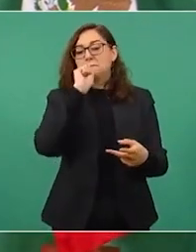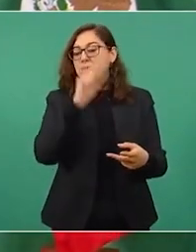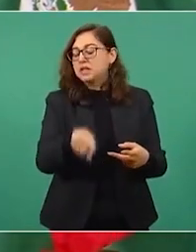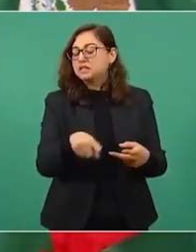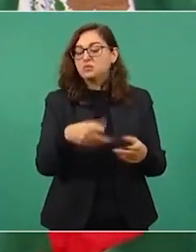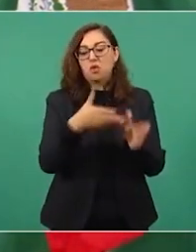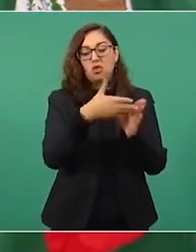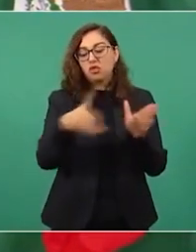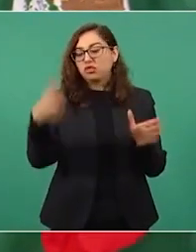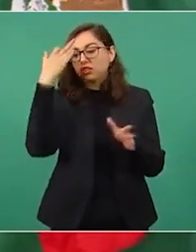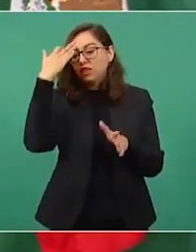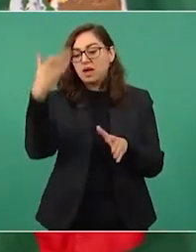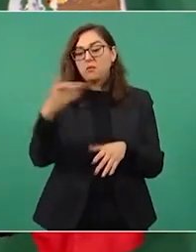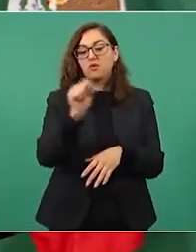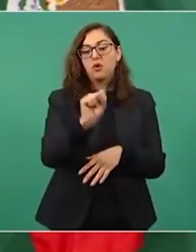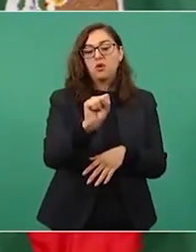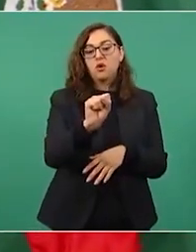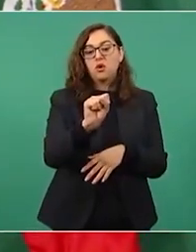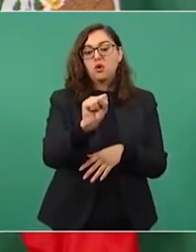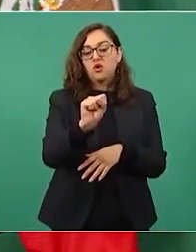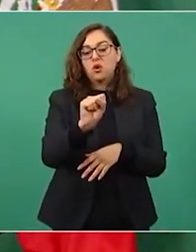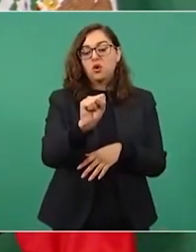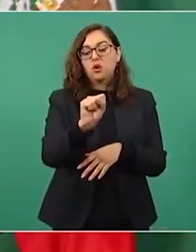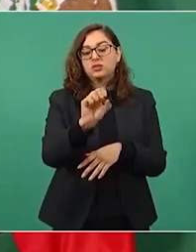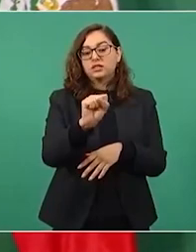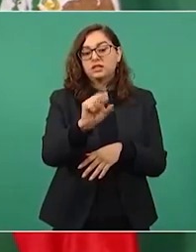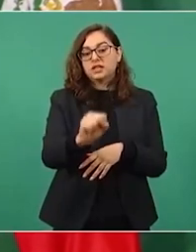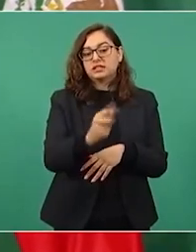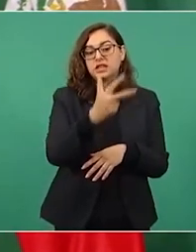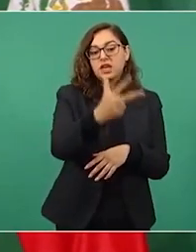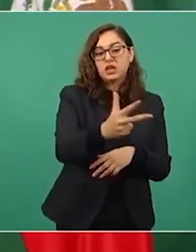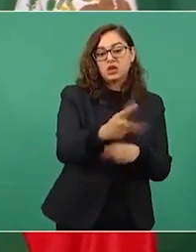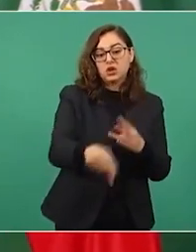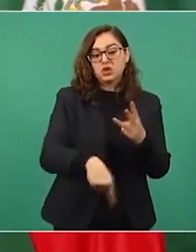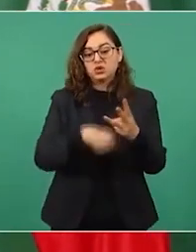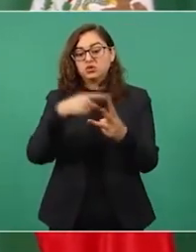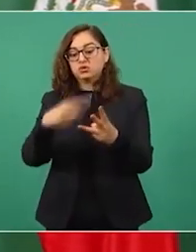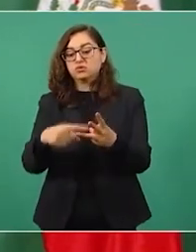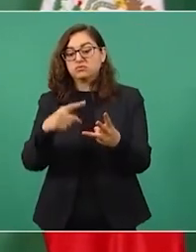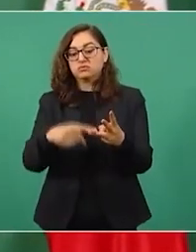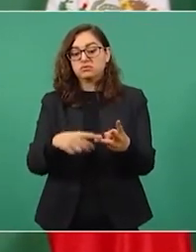y ya Cecilia se pasó Hitler